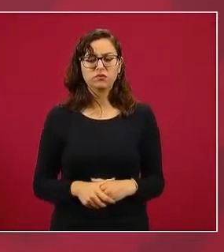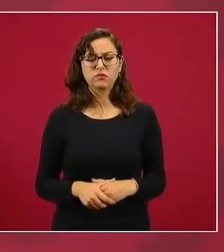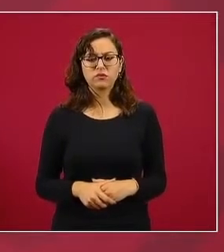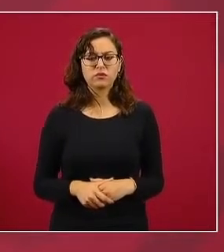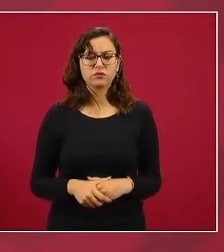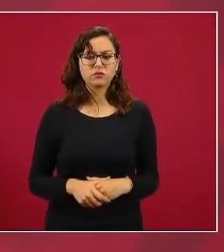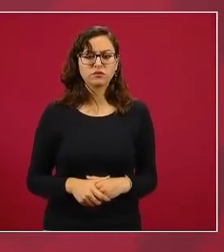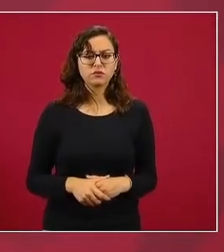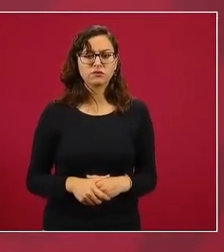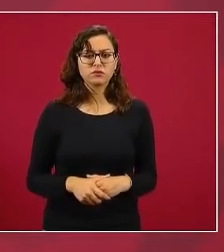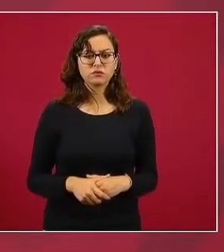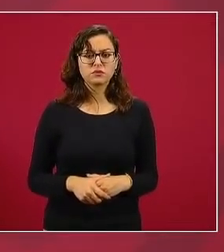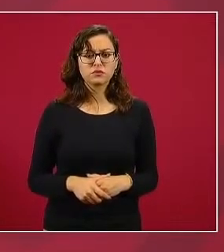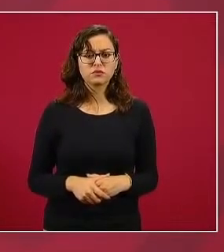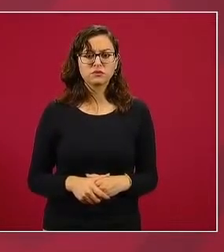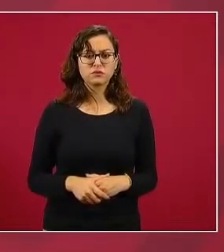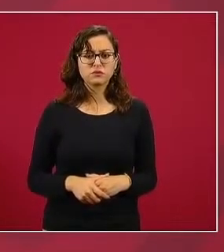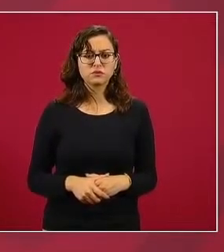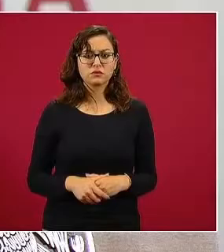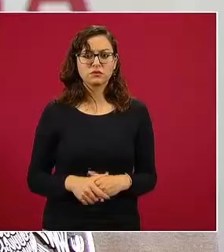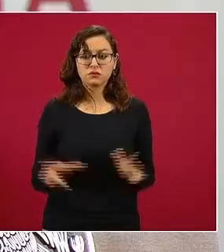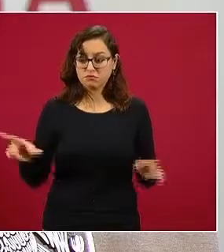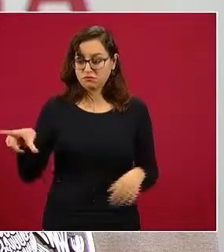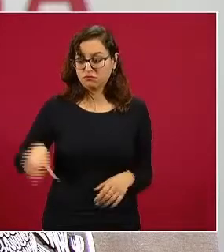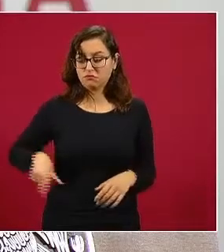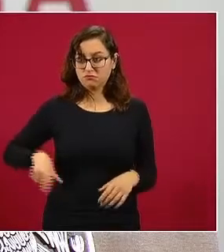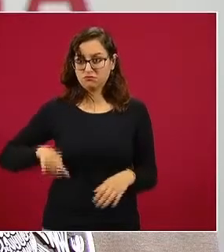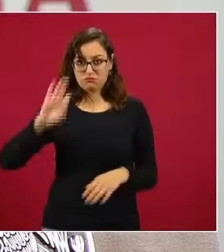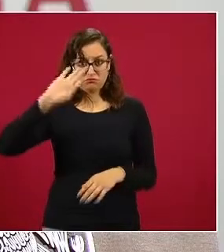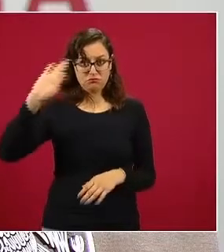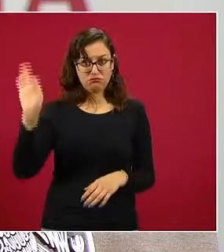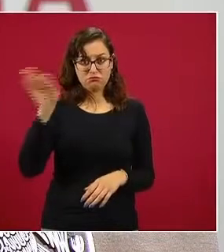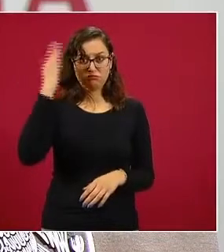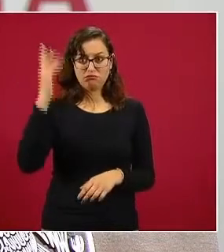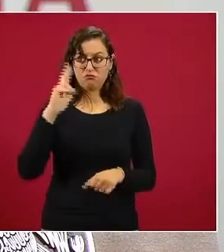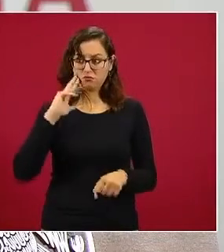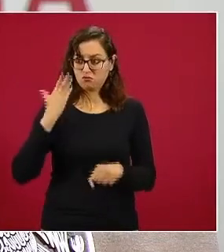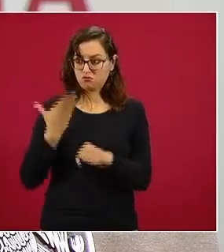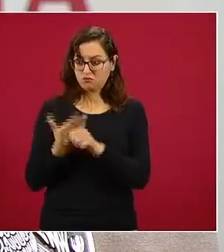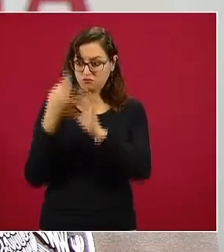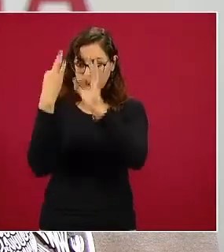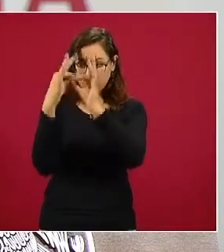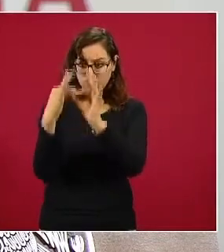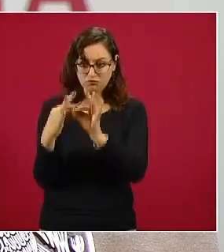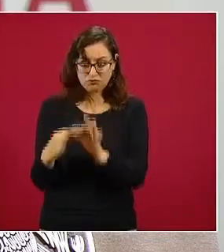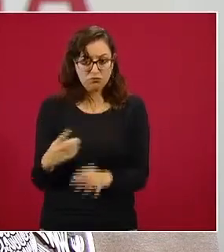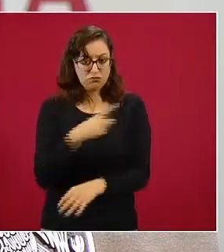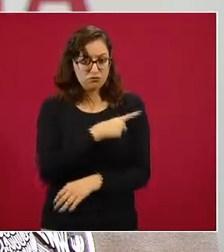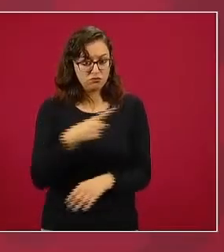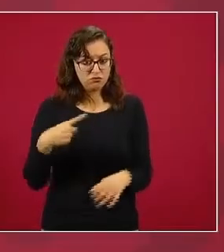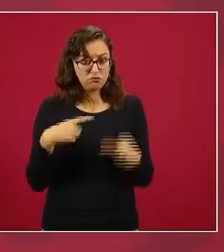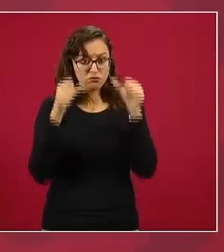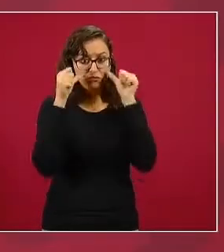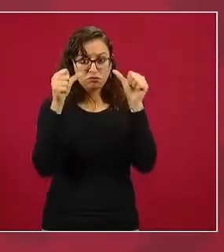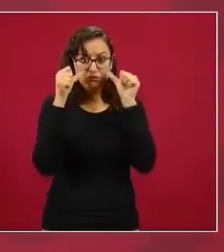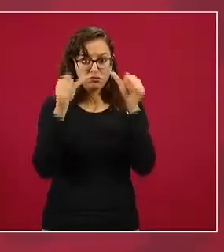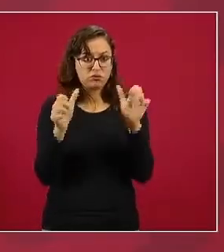Si actúa el gobierno federal, como es su responsabilidad, en delitos del fuero federal,